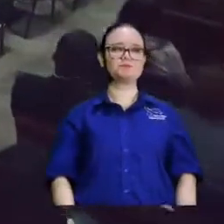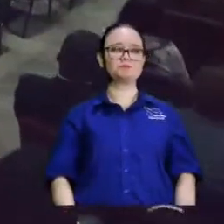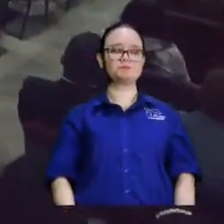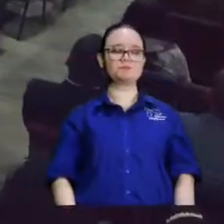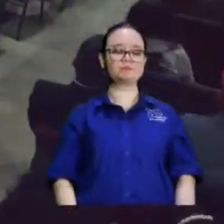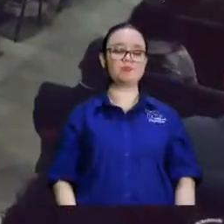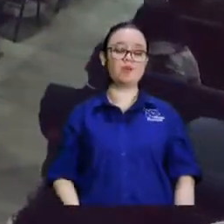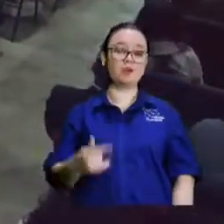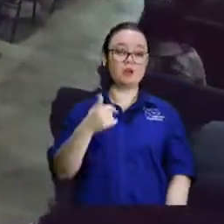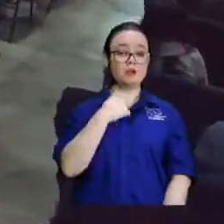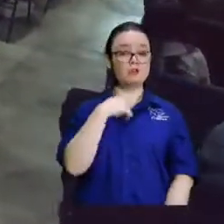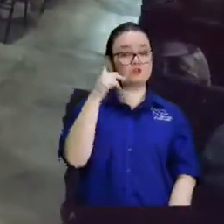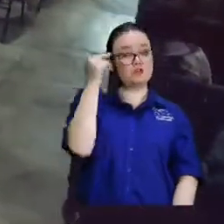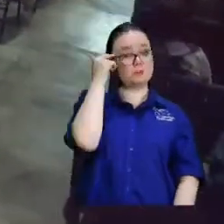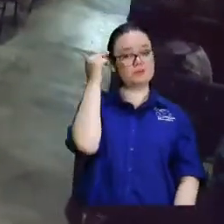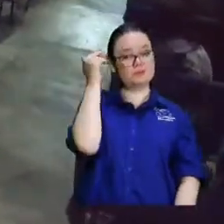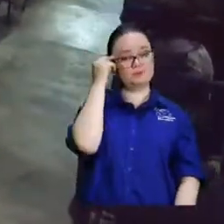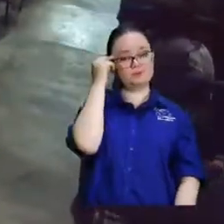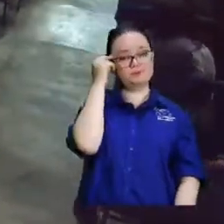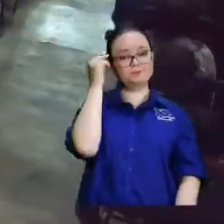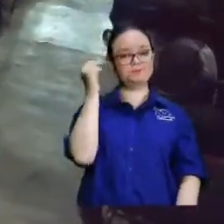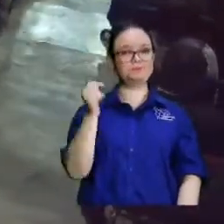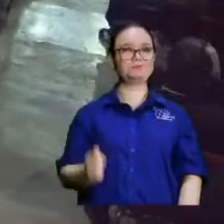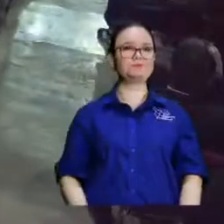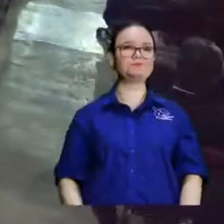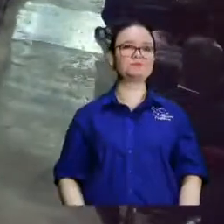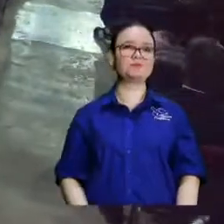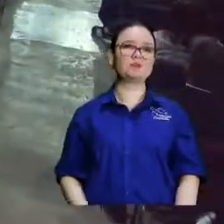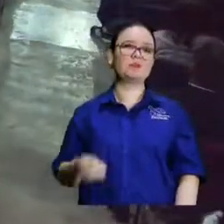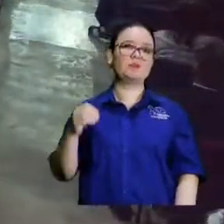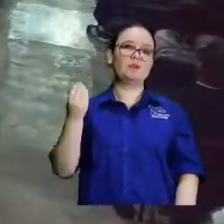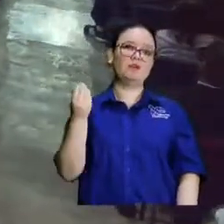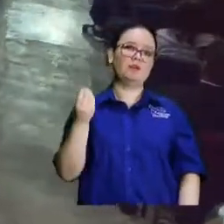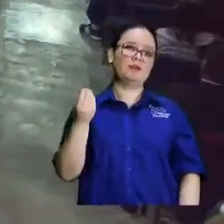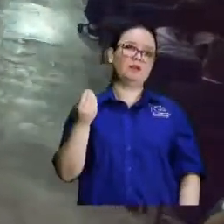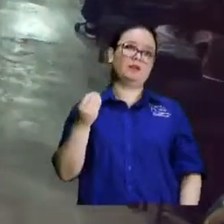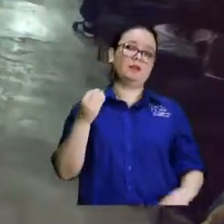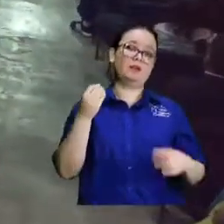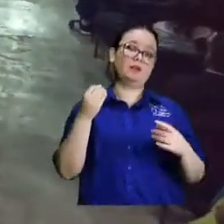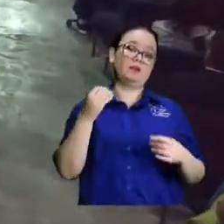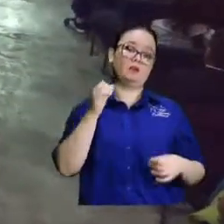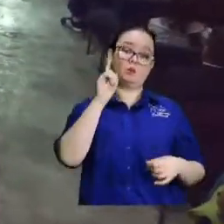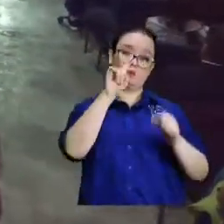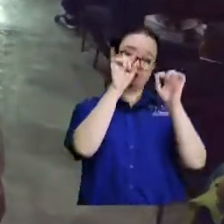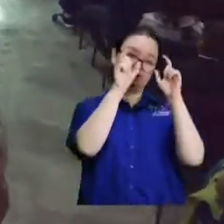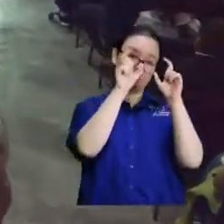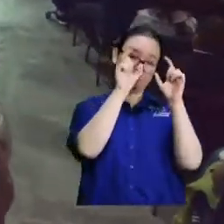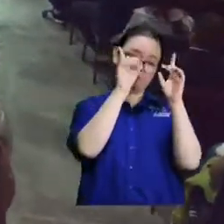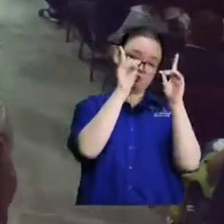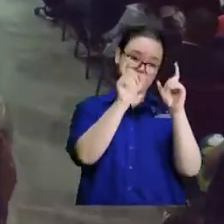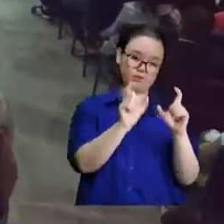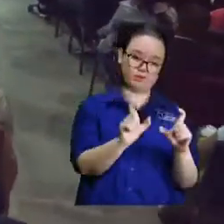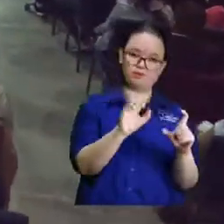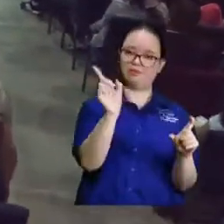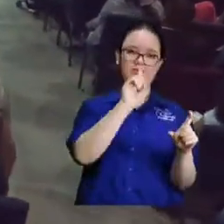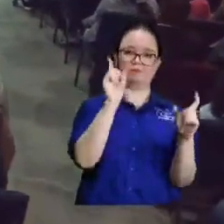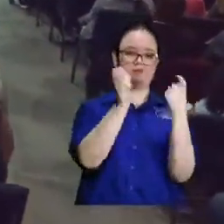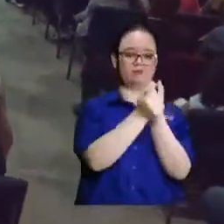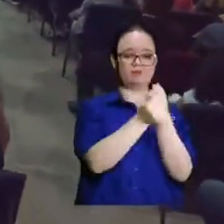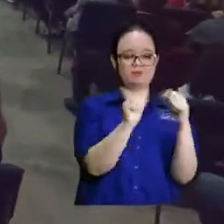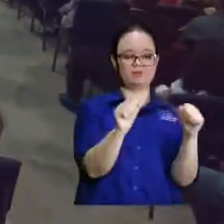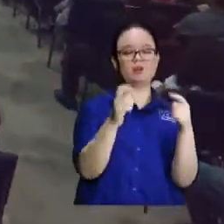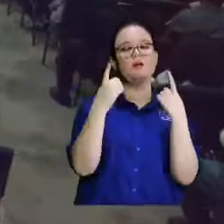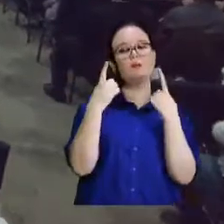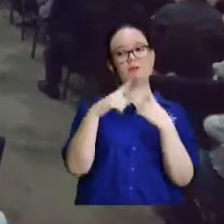yo pienso que que nadie se salva por doctrina pero si se puede perder por ella y lo